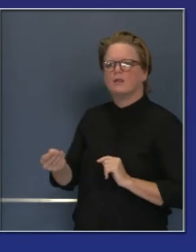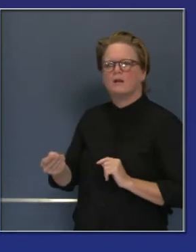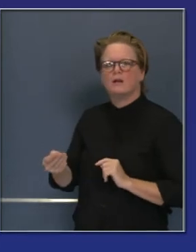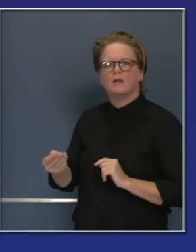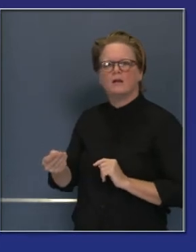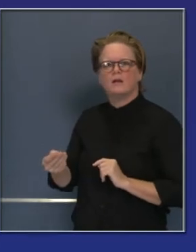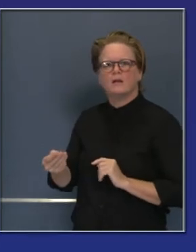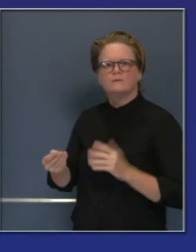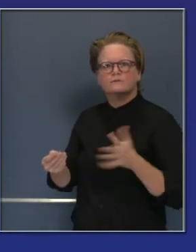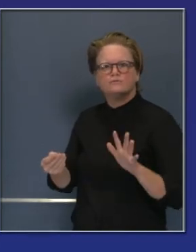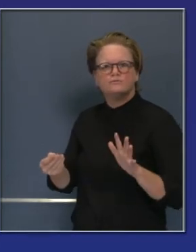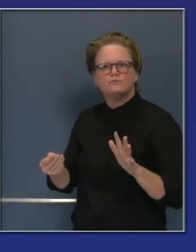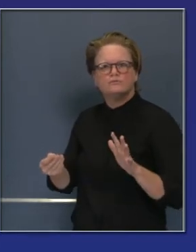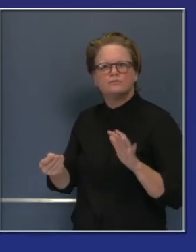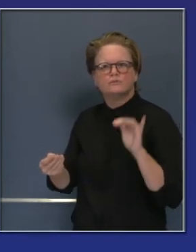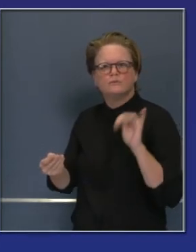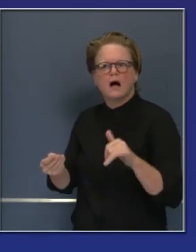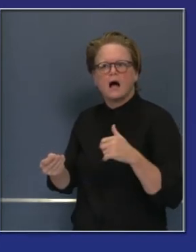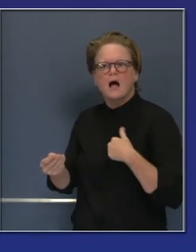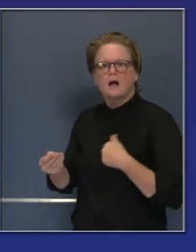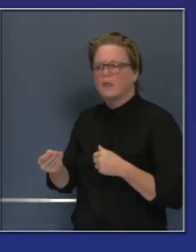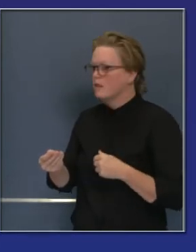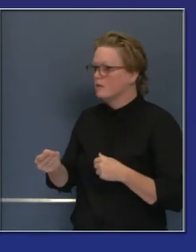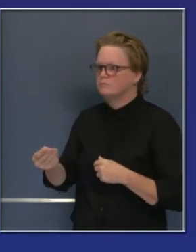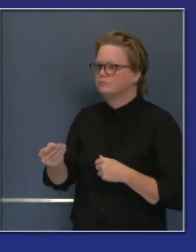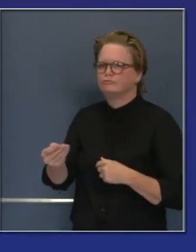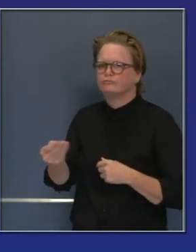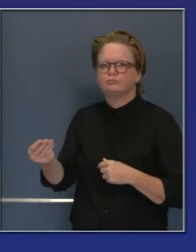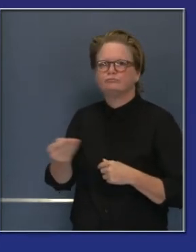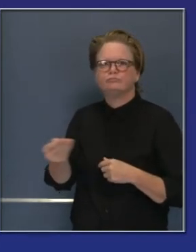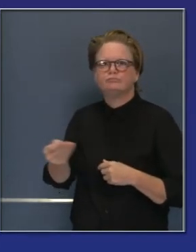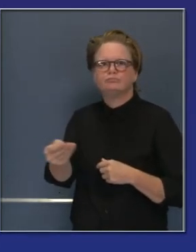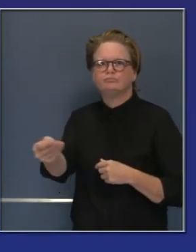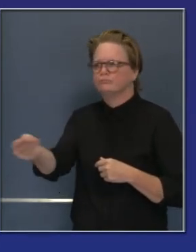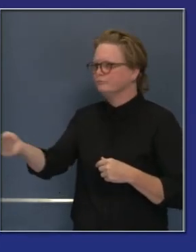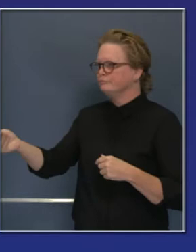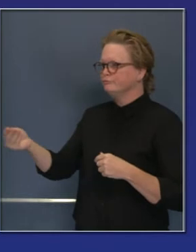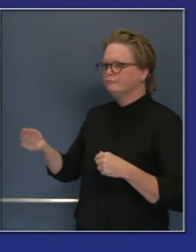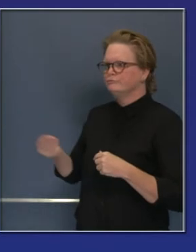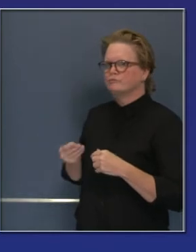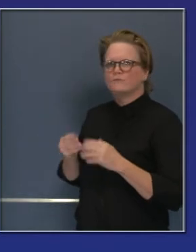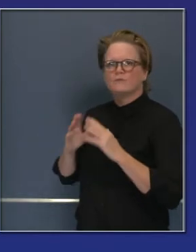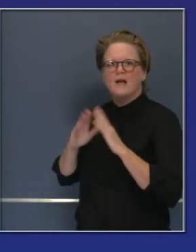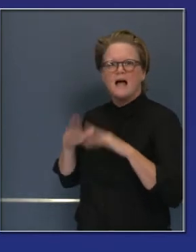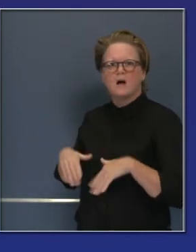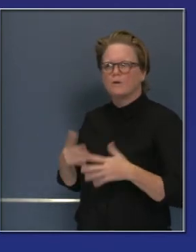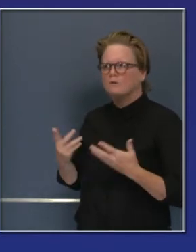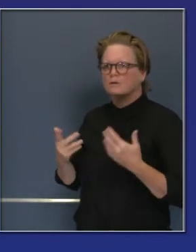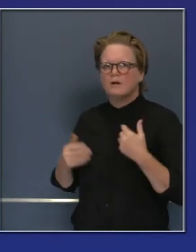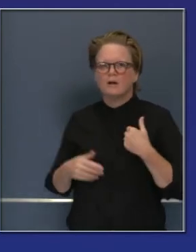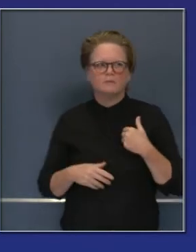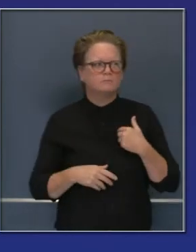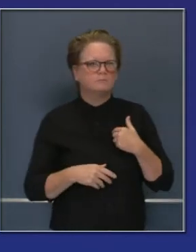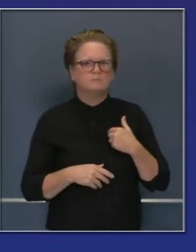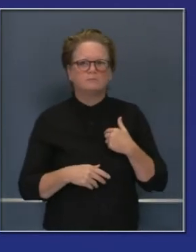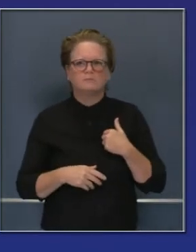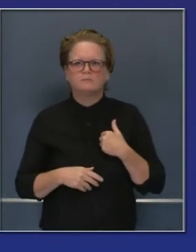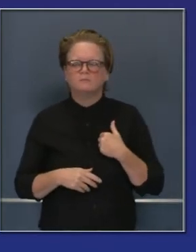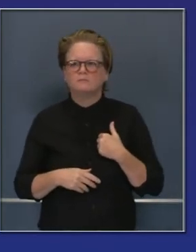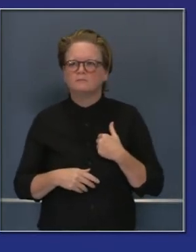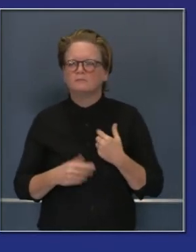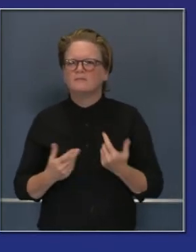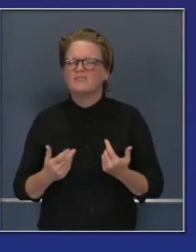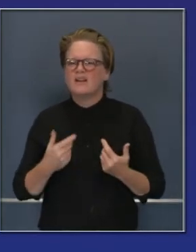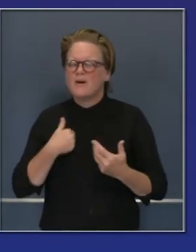ser, pero termina siendo que transmiten el COVID a muchos miembros de su familia. Los índices en estos